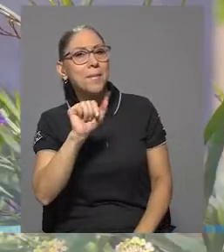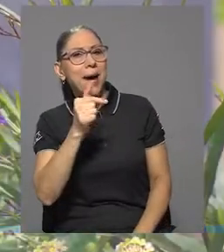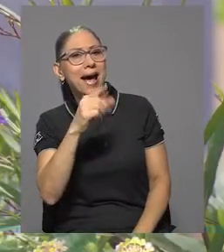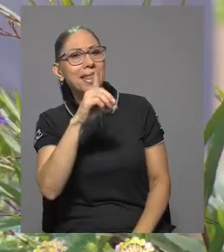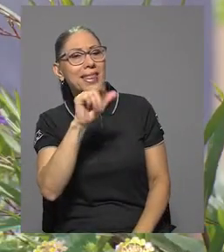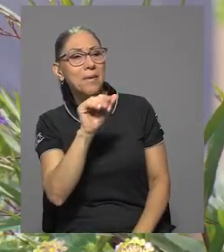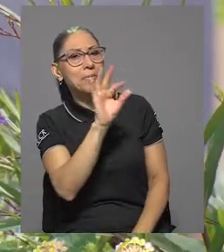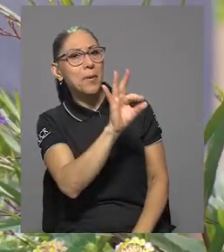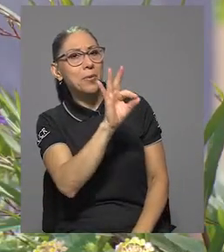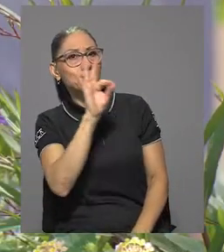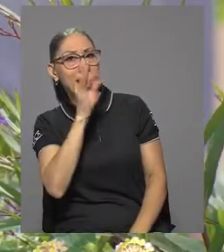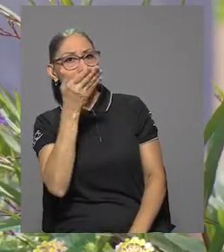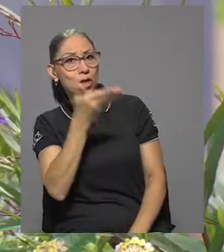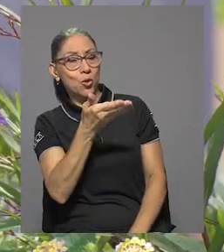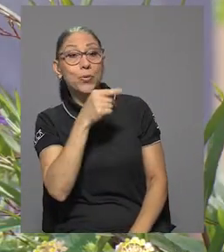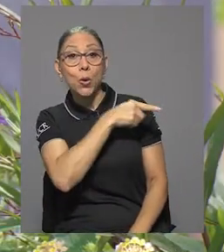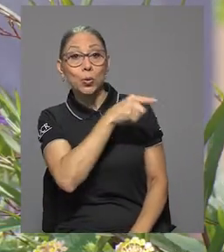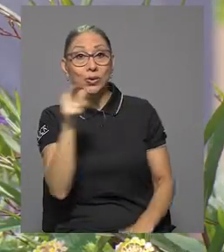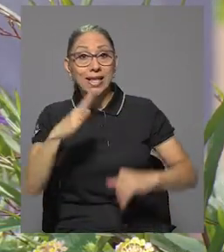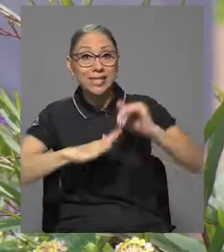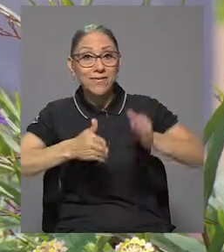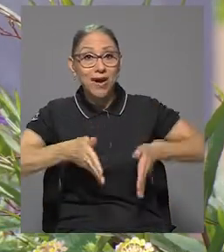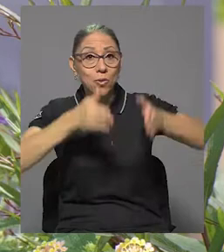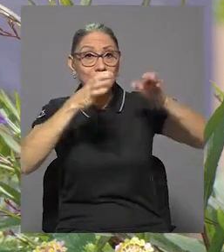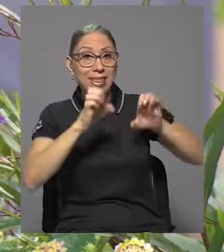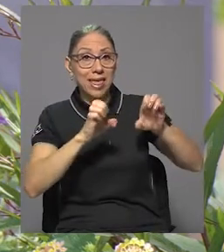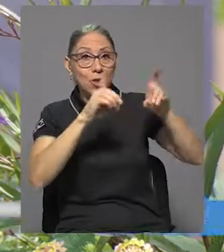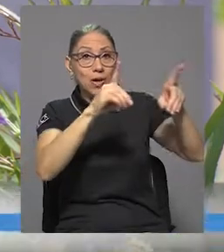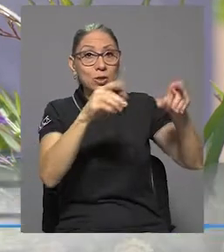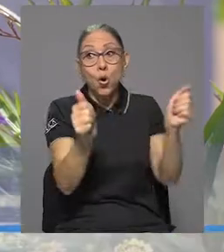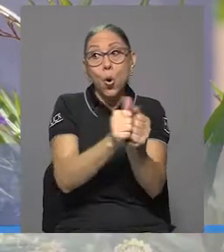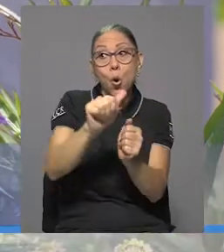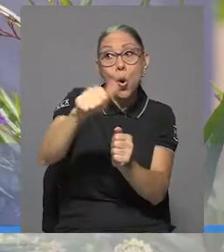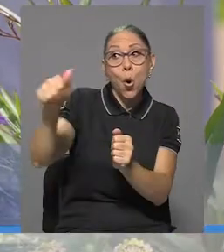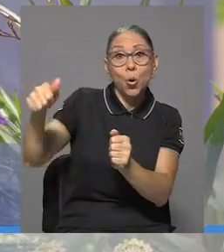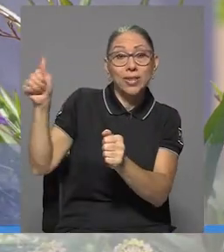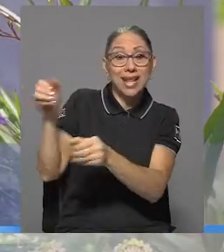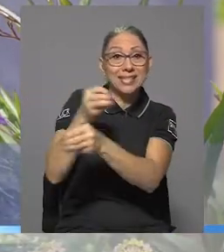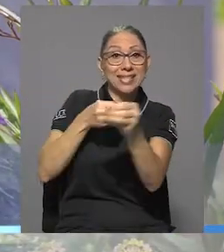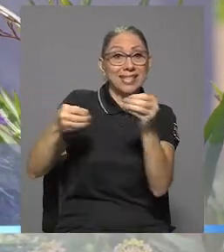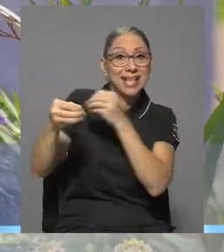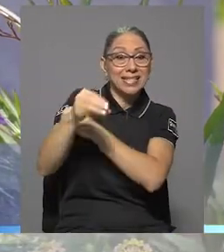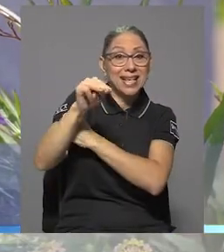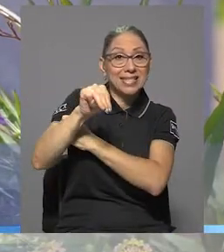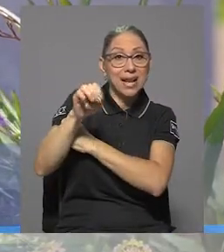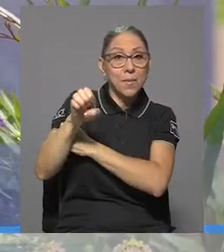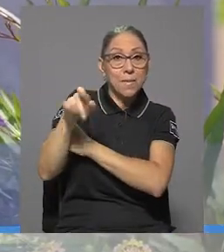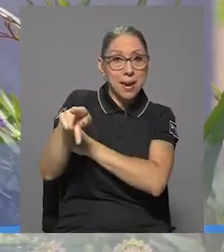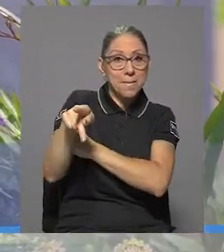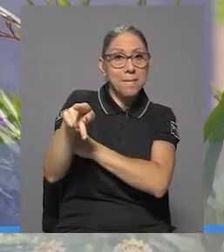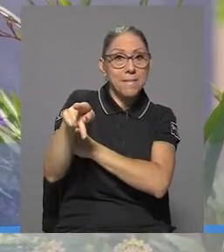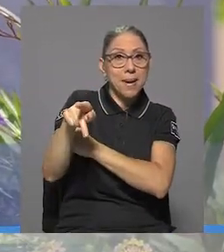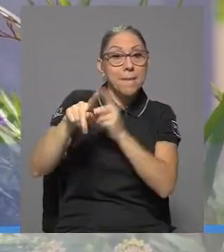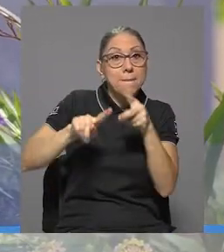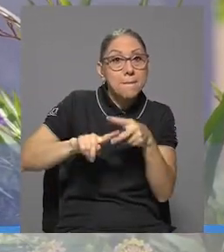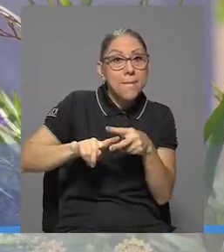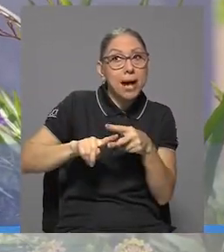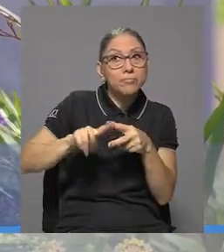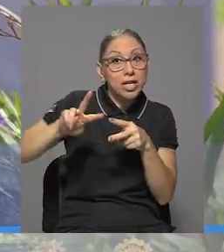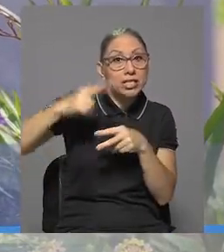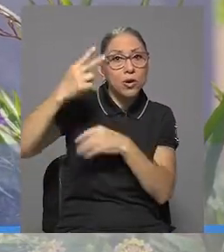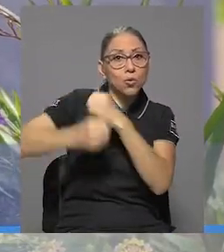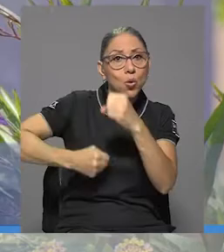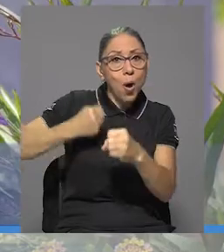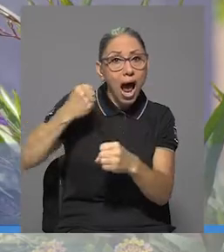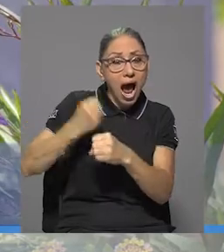Magda, la hemos traído porque ustedes van en la Facultad de Educación junto con otras instancias del MEP, van a poner